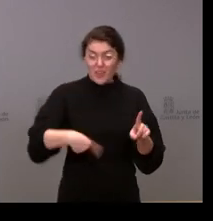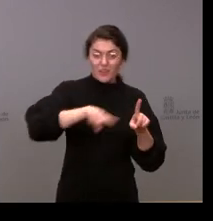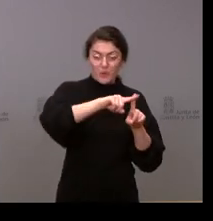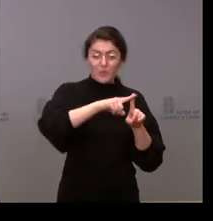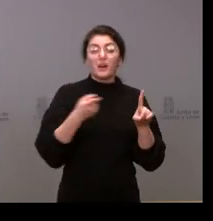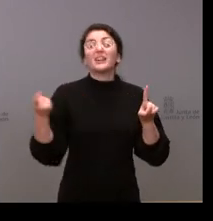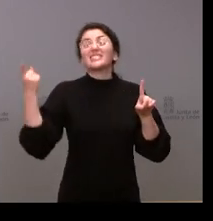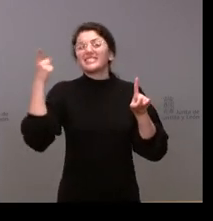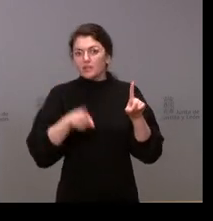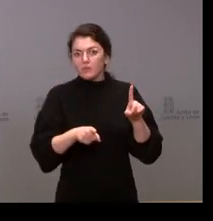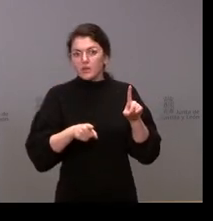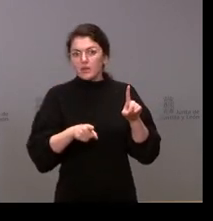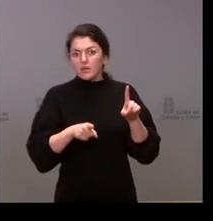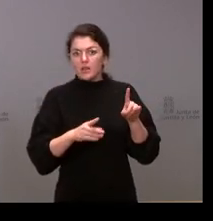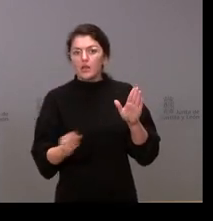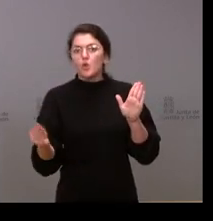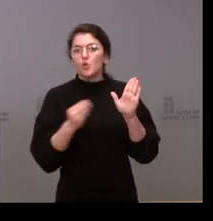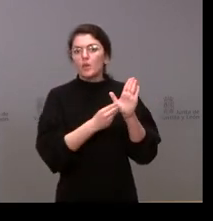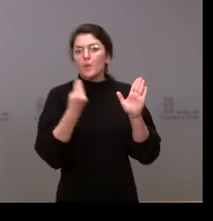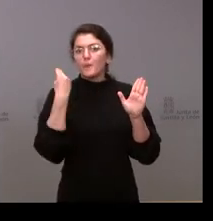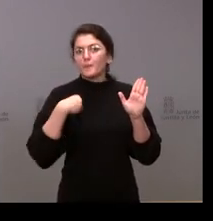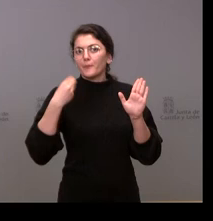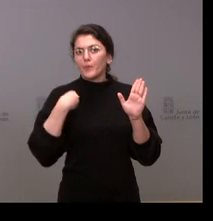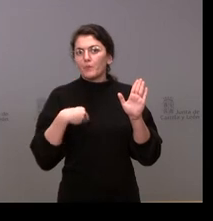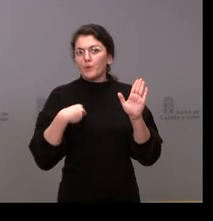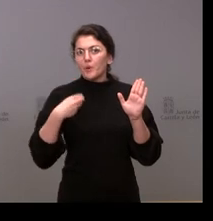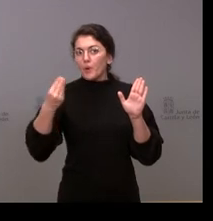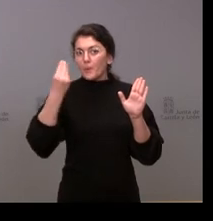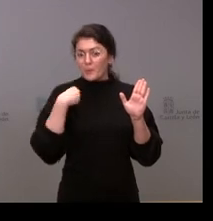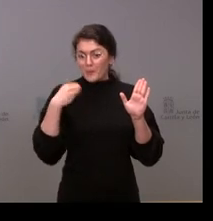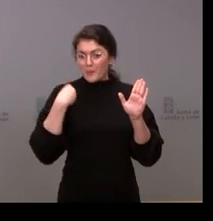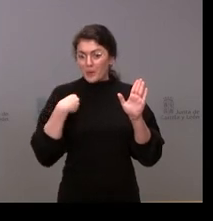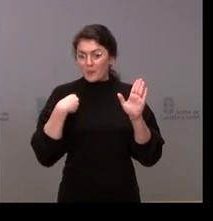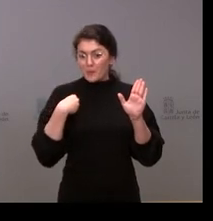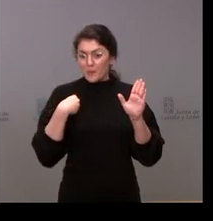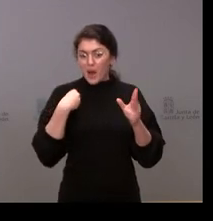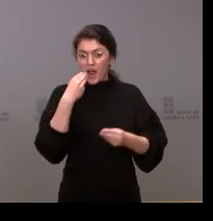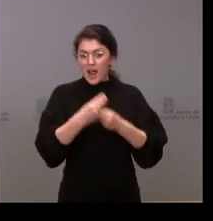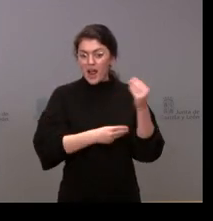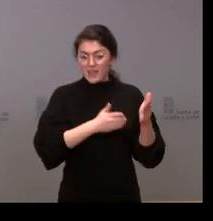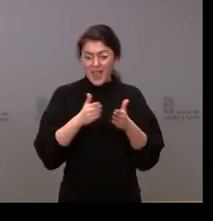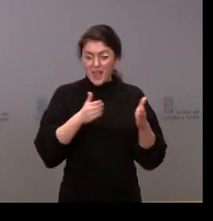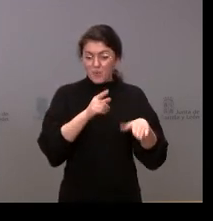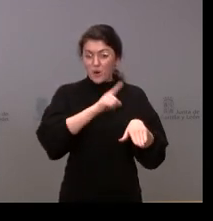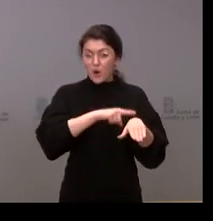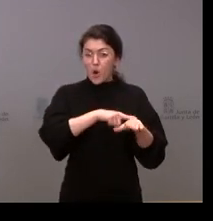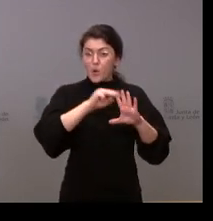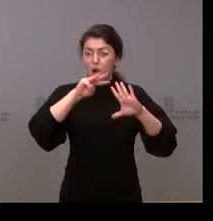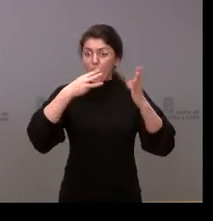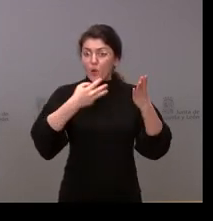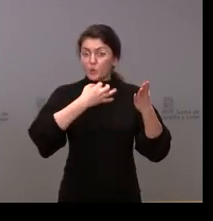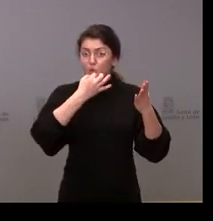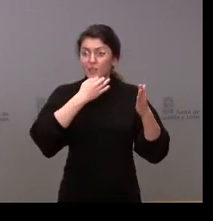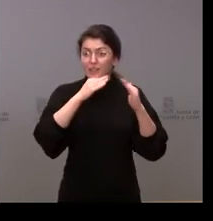sanciones que también se habían impuesto dentro de la aplicación de esa medida exclusivamente por parte de la Junta de Castilla y León o si